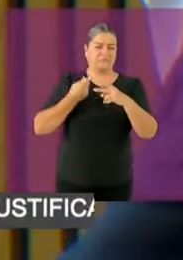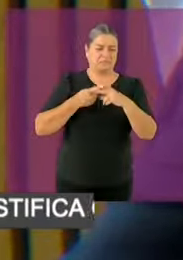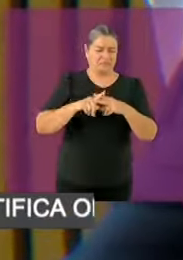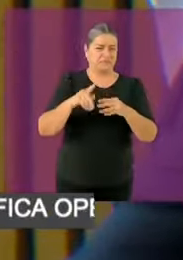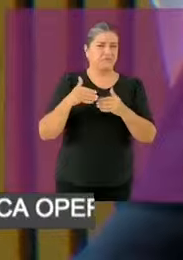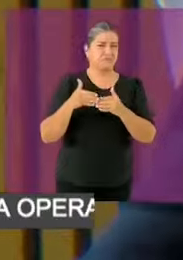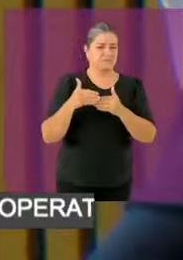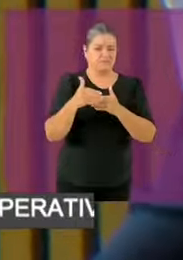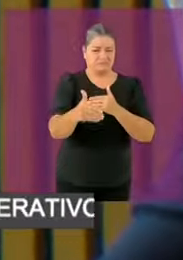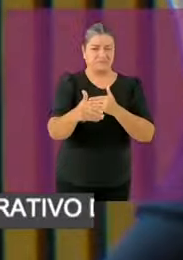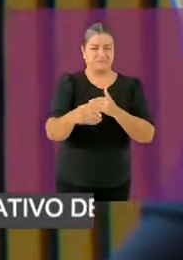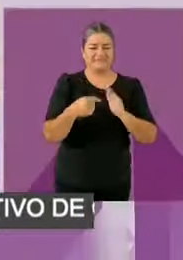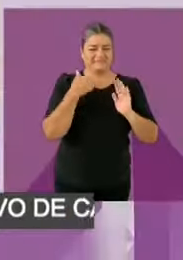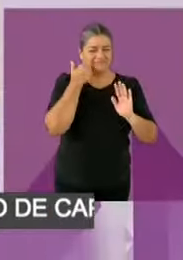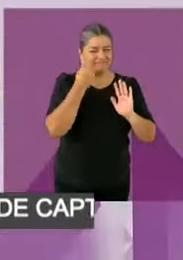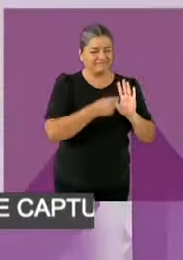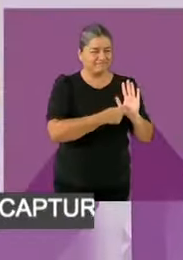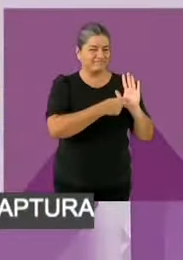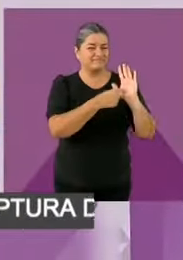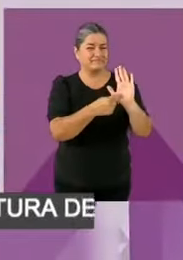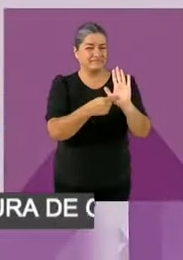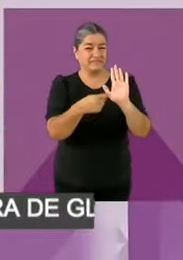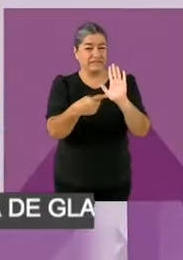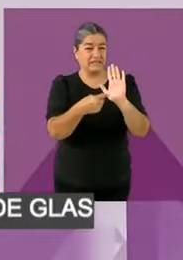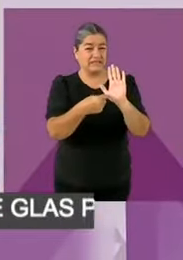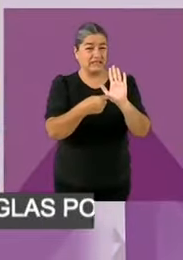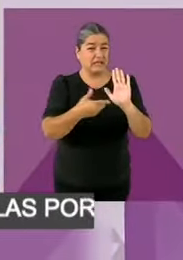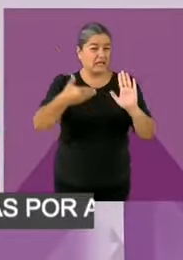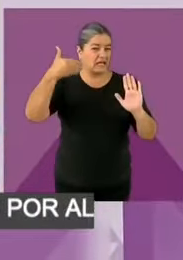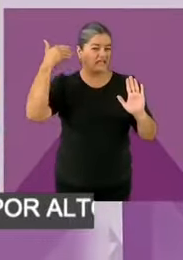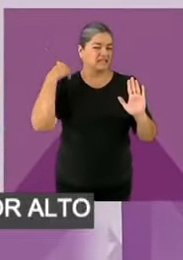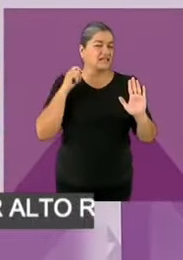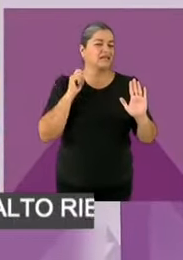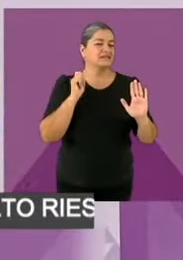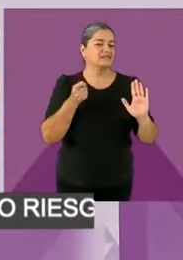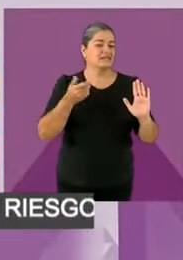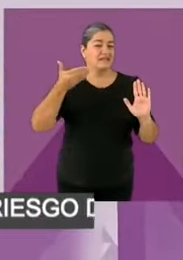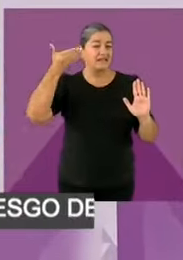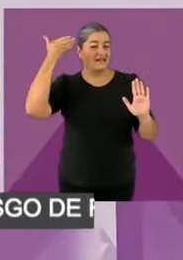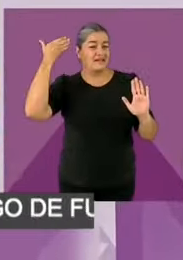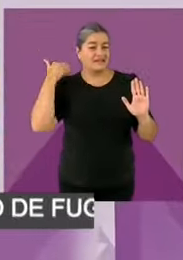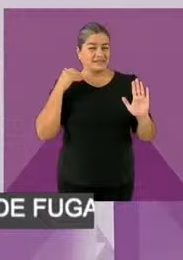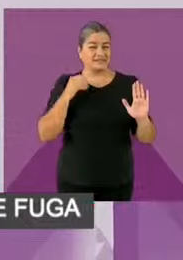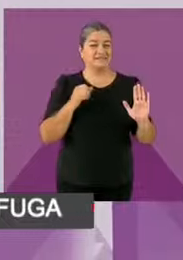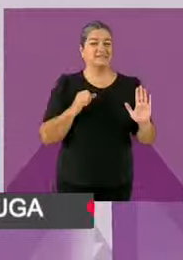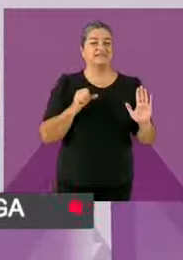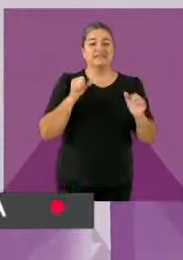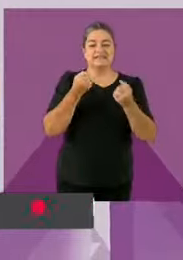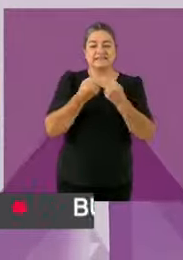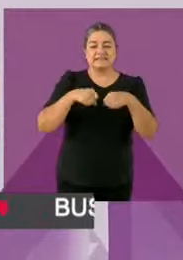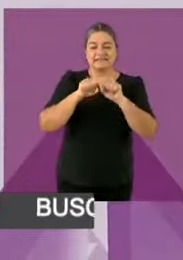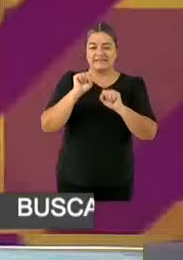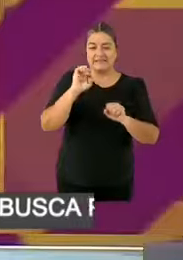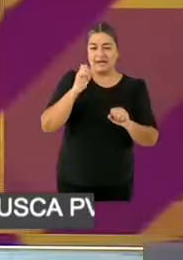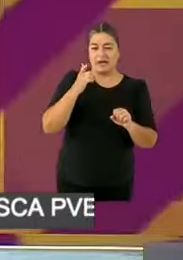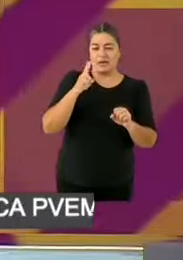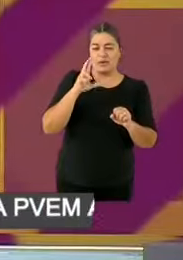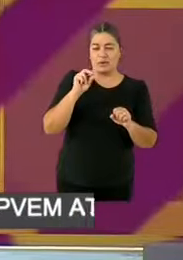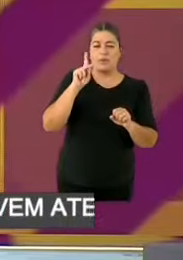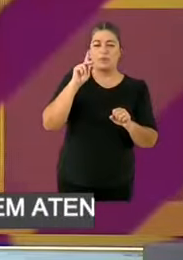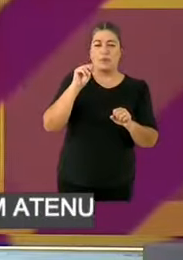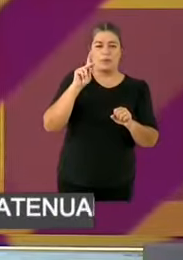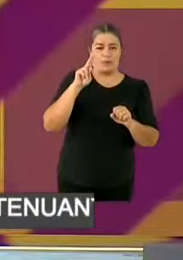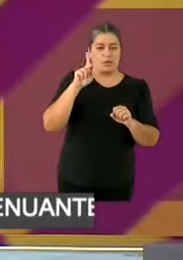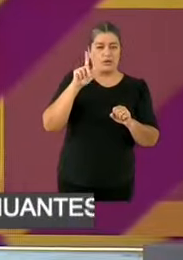llamado Seguro Popular que se implementó durante varios años en nuestro país. Esta es una gráfica de la Encuesta